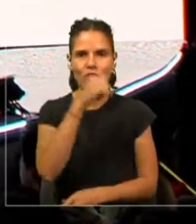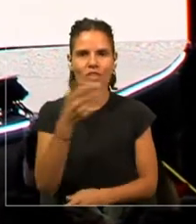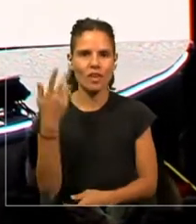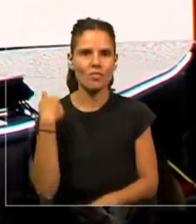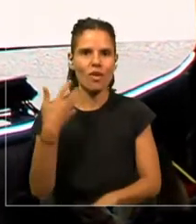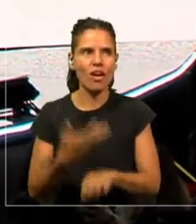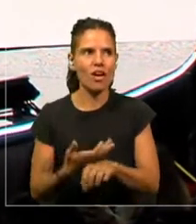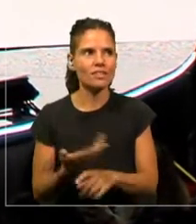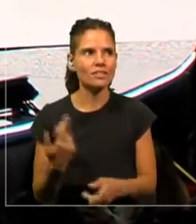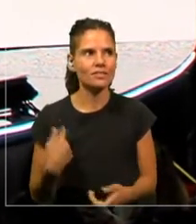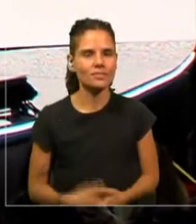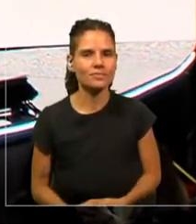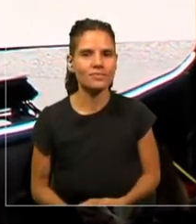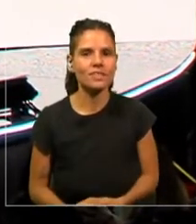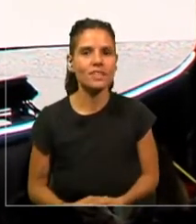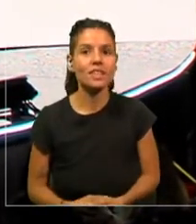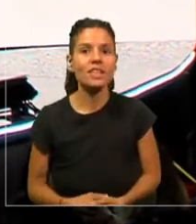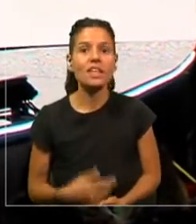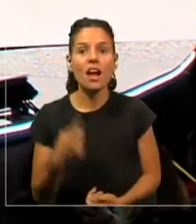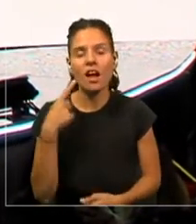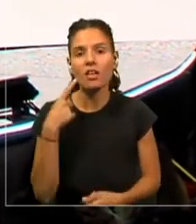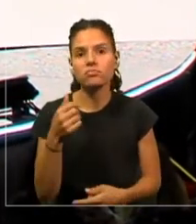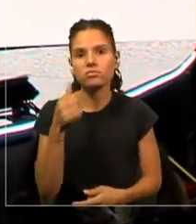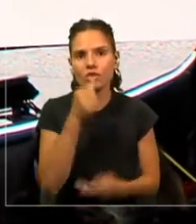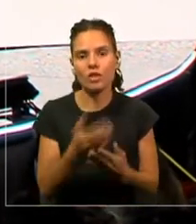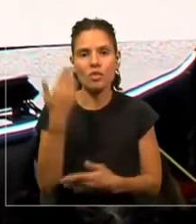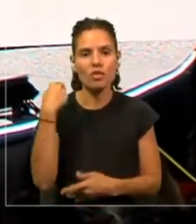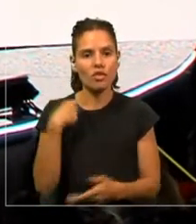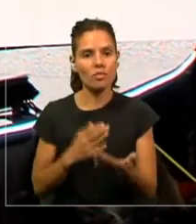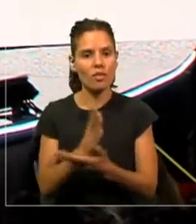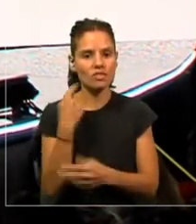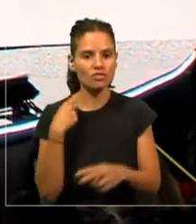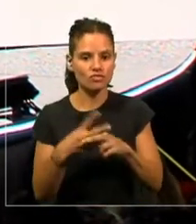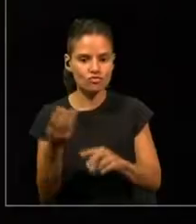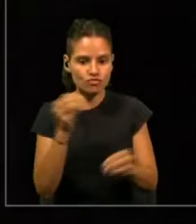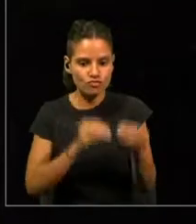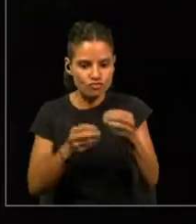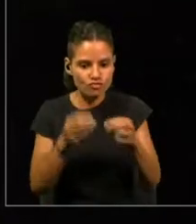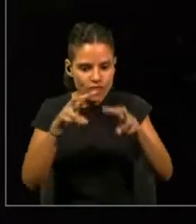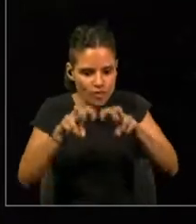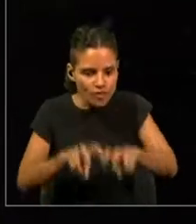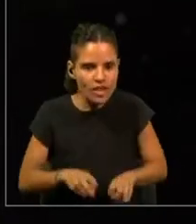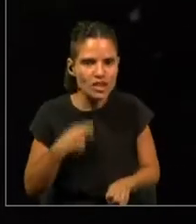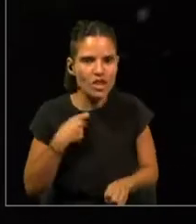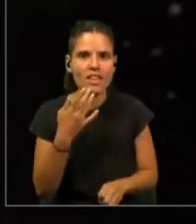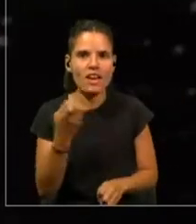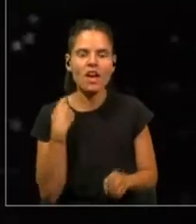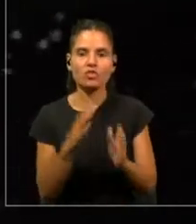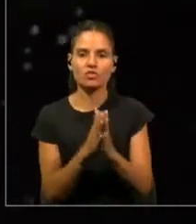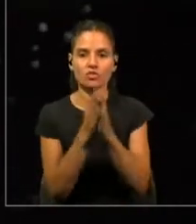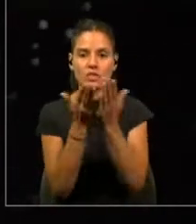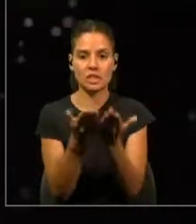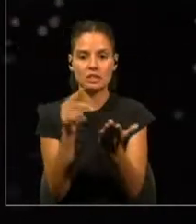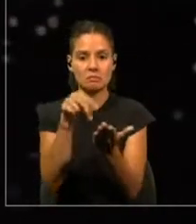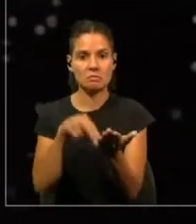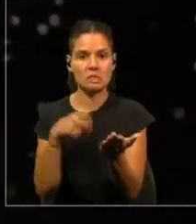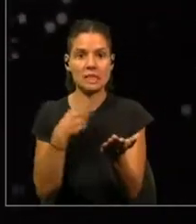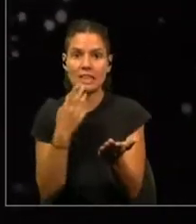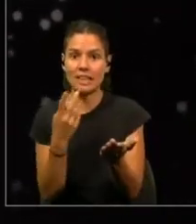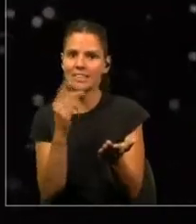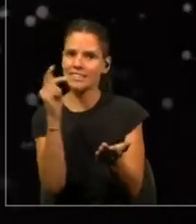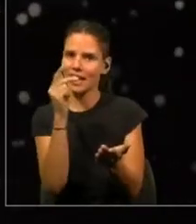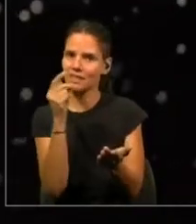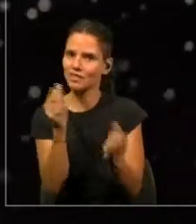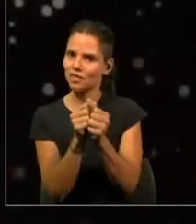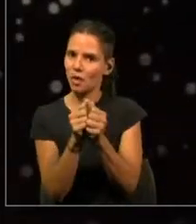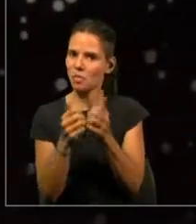Algunos años atrás, empecé a hacer investigación sobre un libro de sexo y robots. Y yo estaba interesada porque